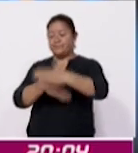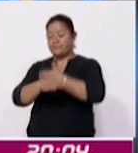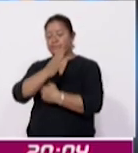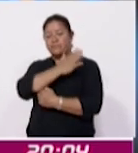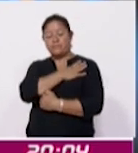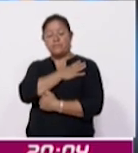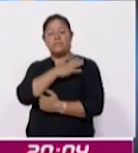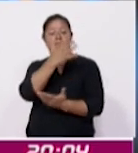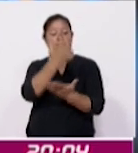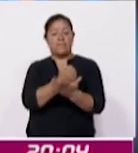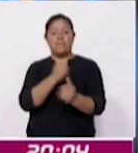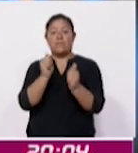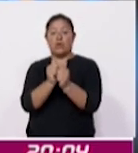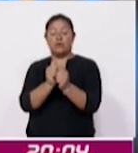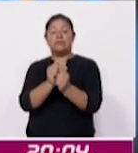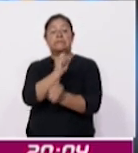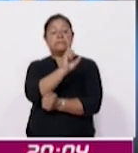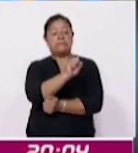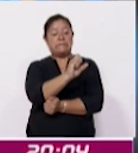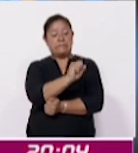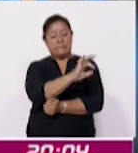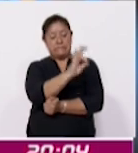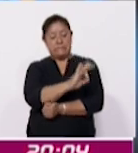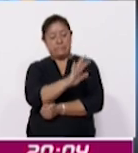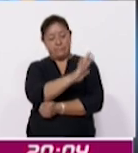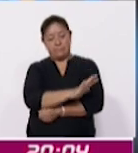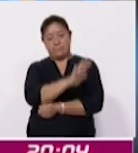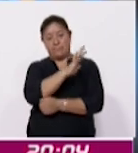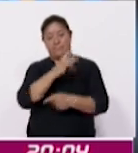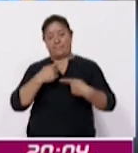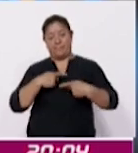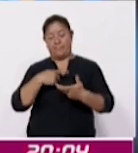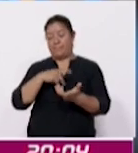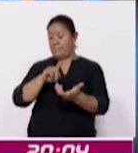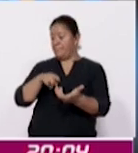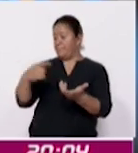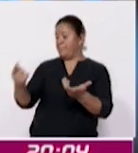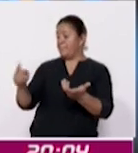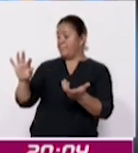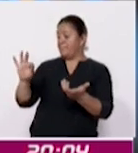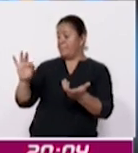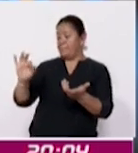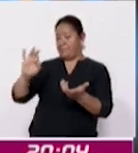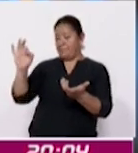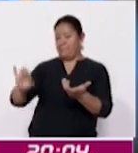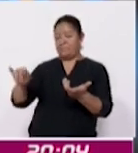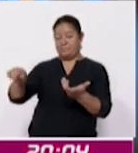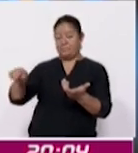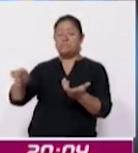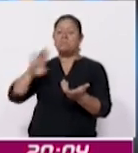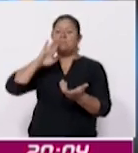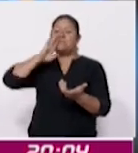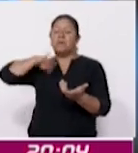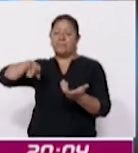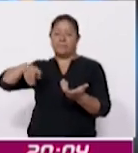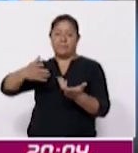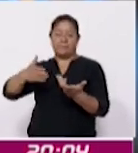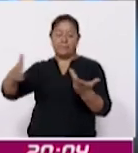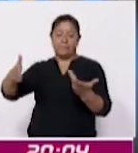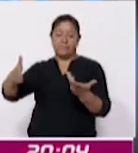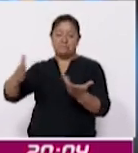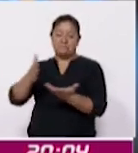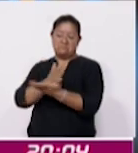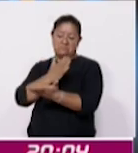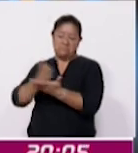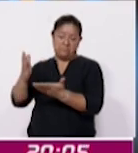% de la votación de la ciudadanía versus un 40% de la oposición. Pero también reconocemos que